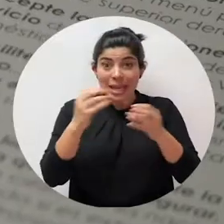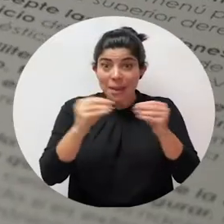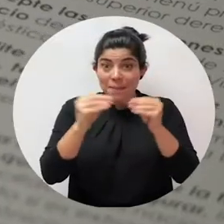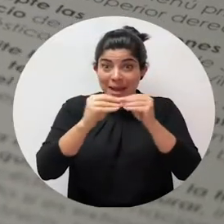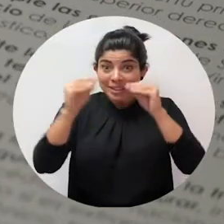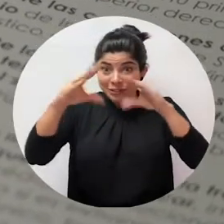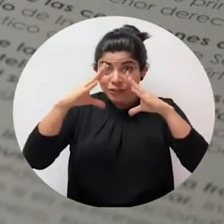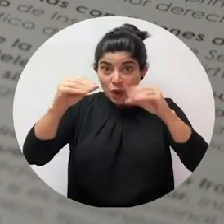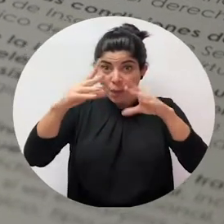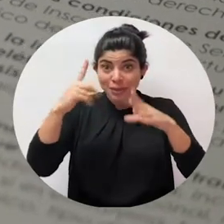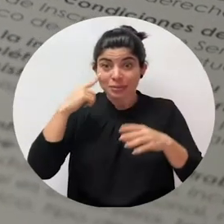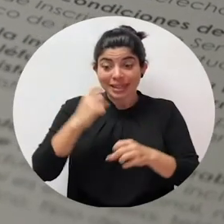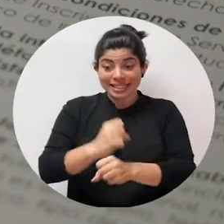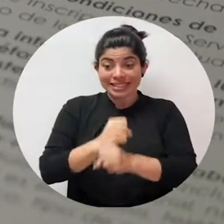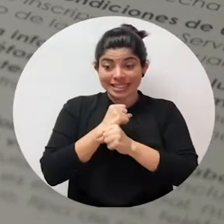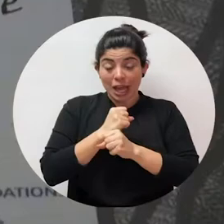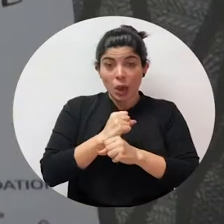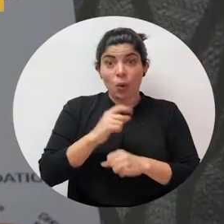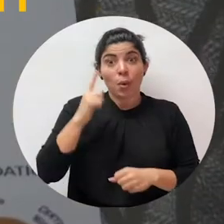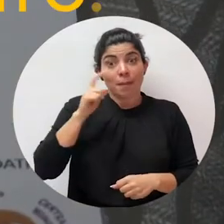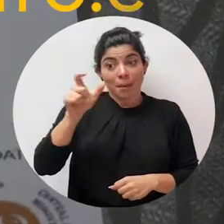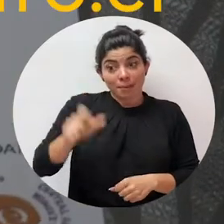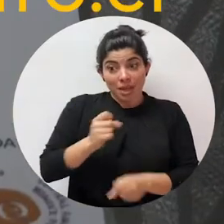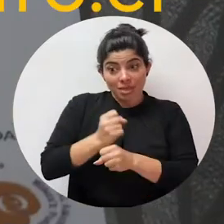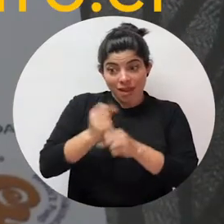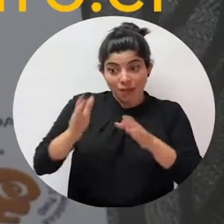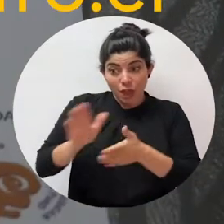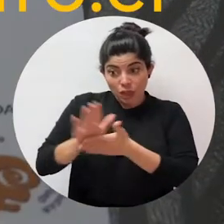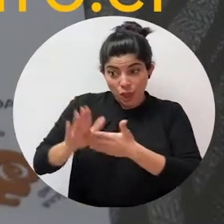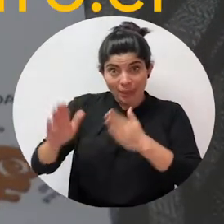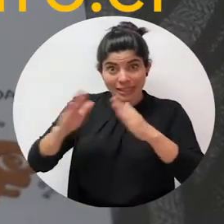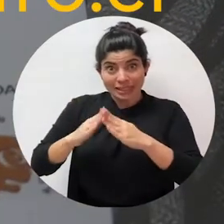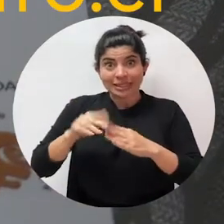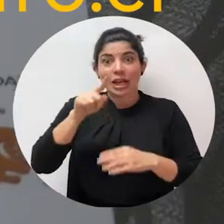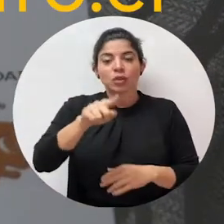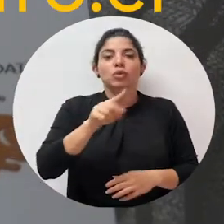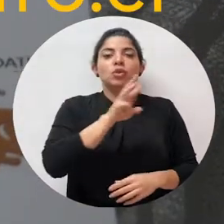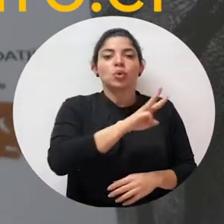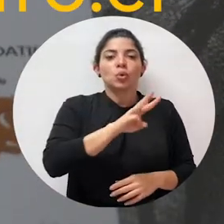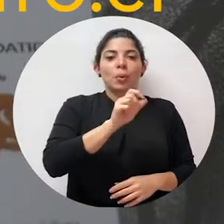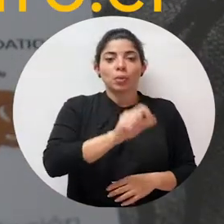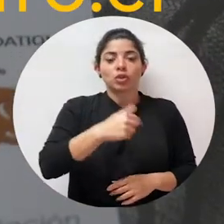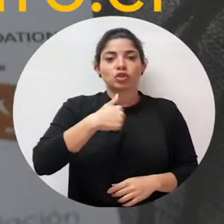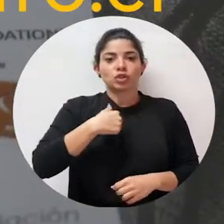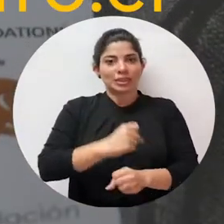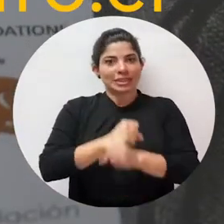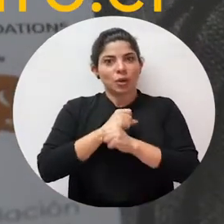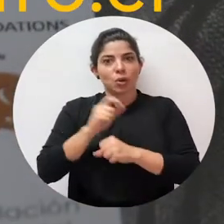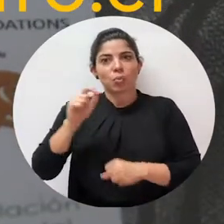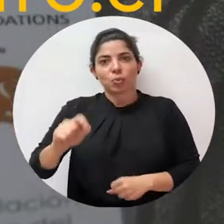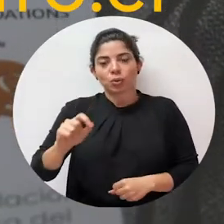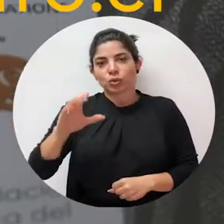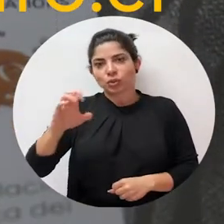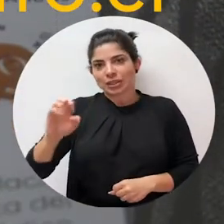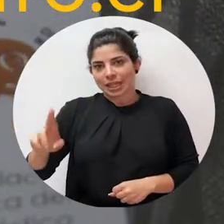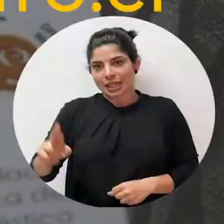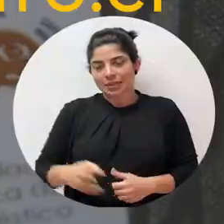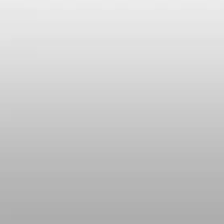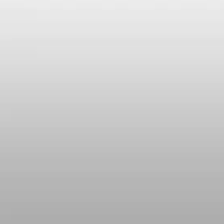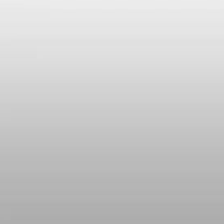Encuentre toda la información sobre el seguro para trabajadoras domésticas en www.yuestoyseguro